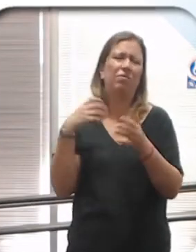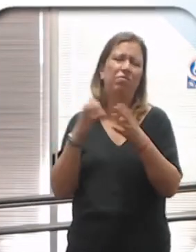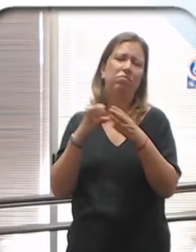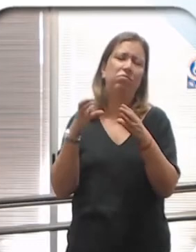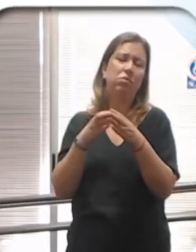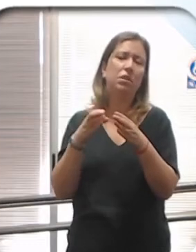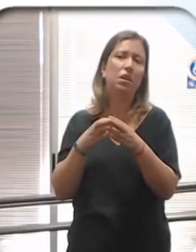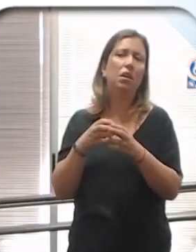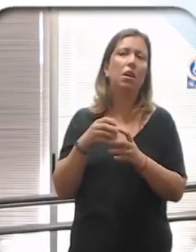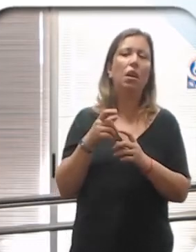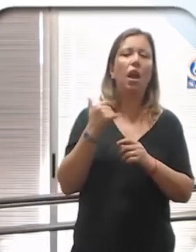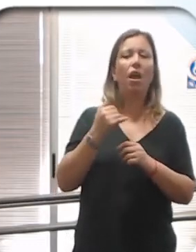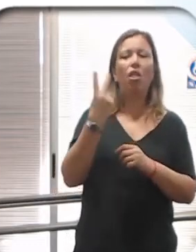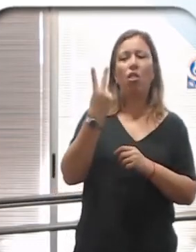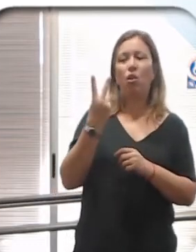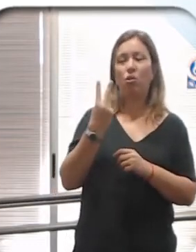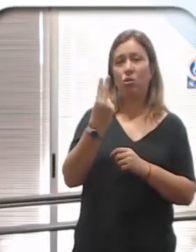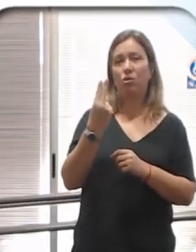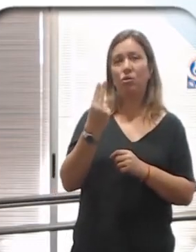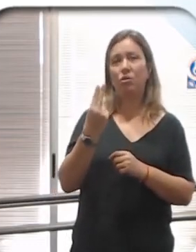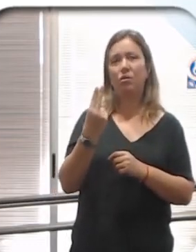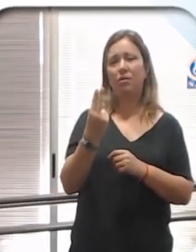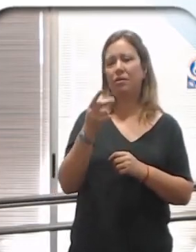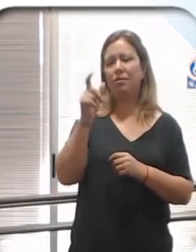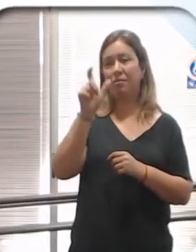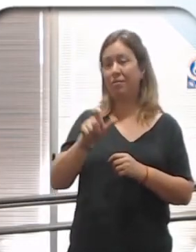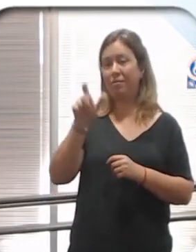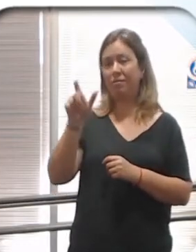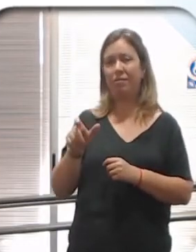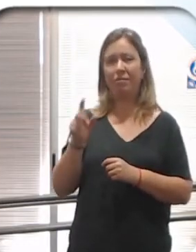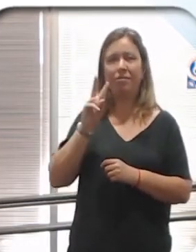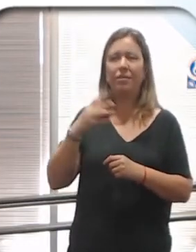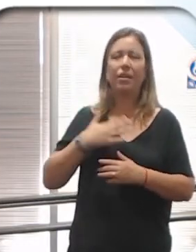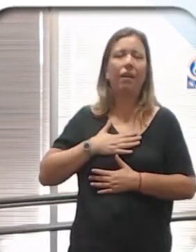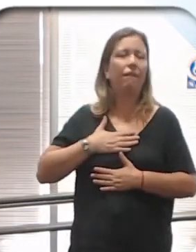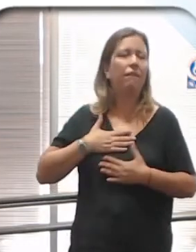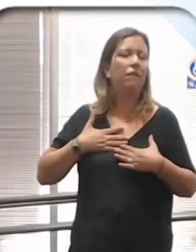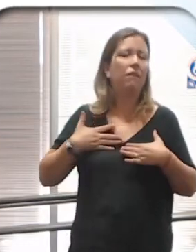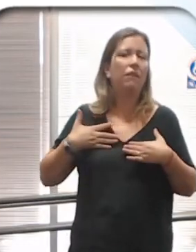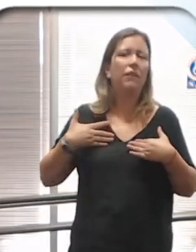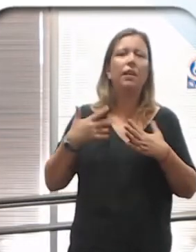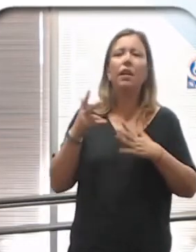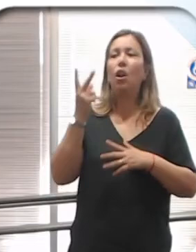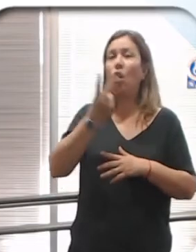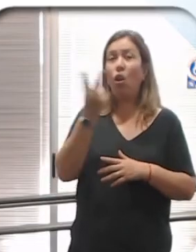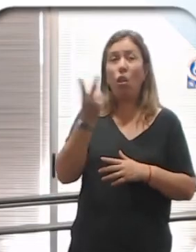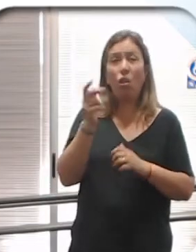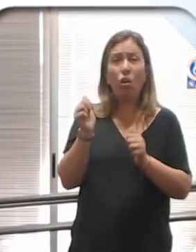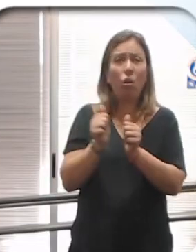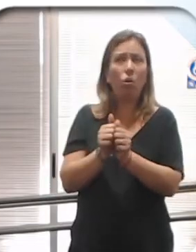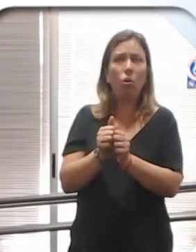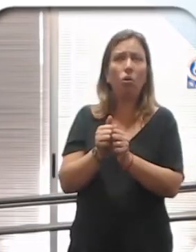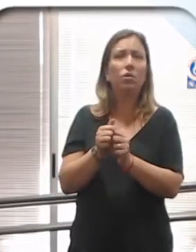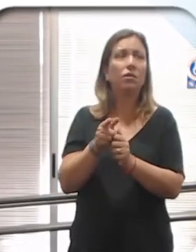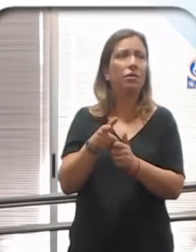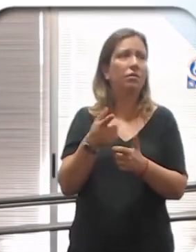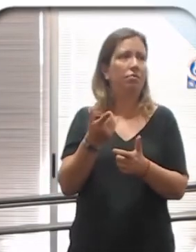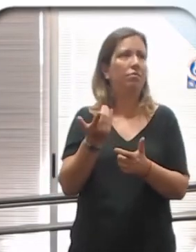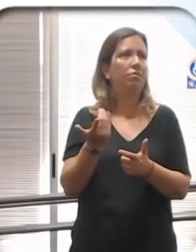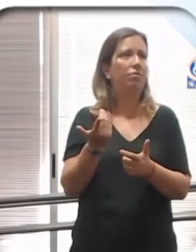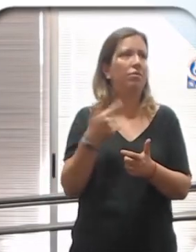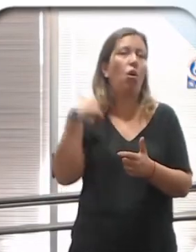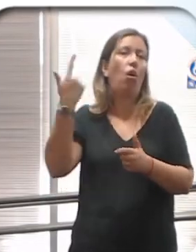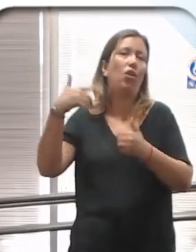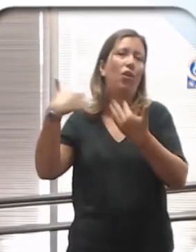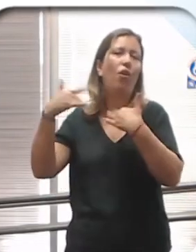Y hay dos parejitas armadas, que son un placer verlos juntos, porque son dulzones. Una de las cosas también, sería